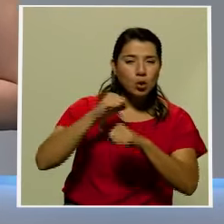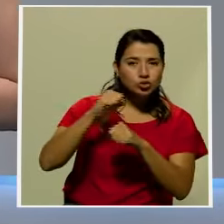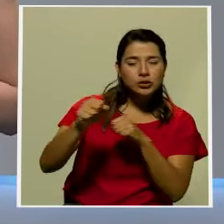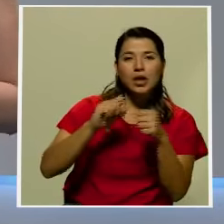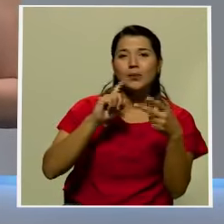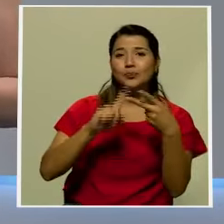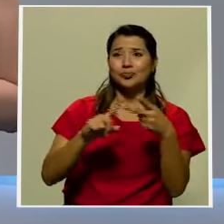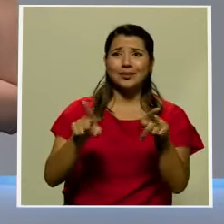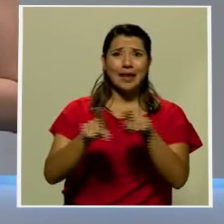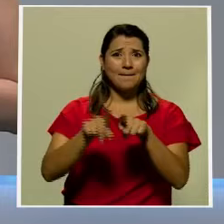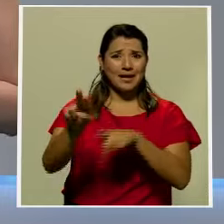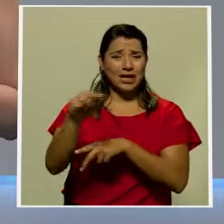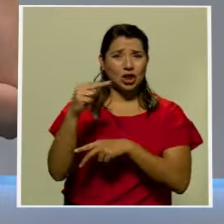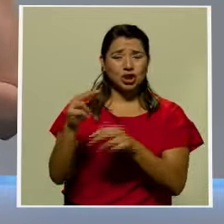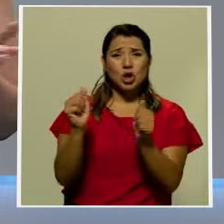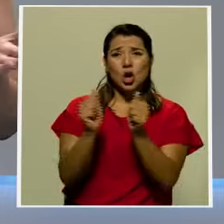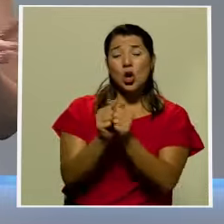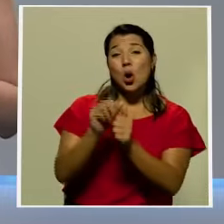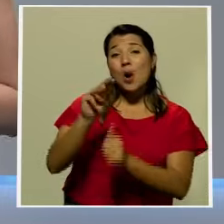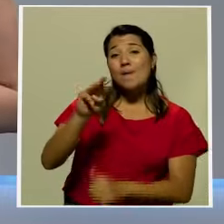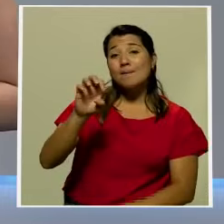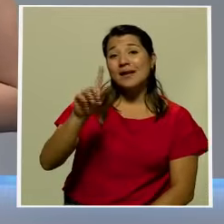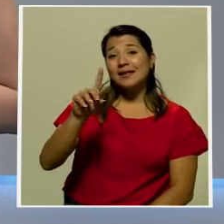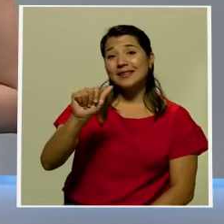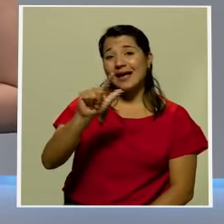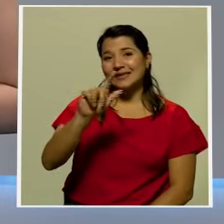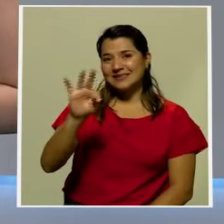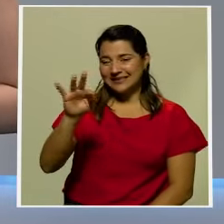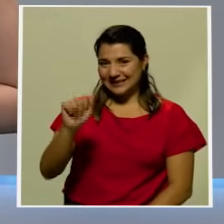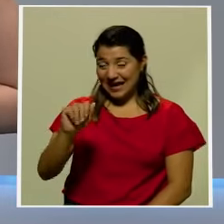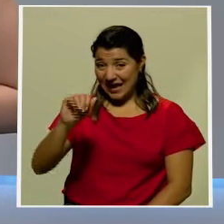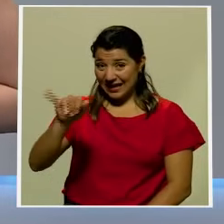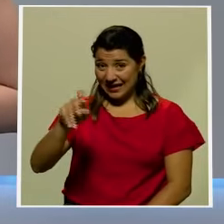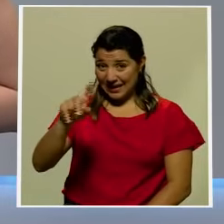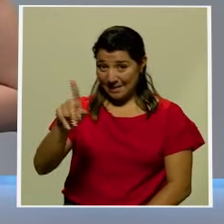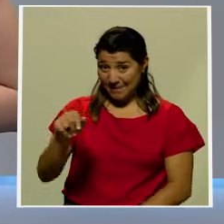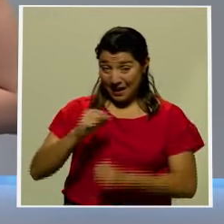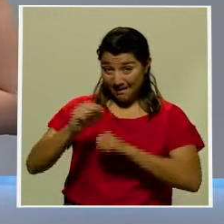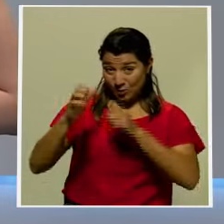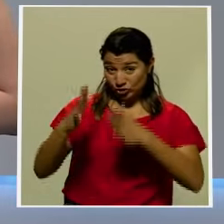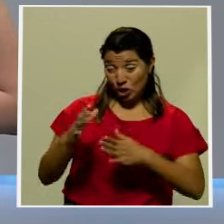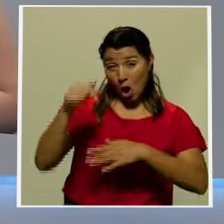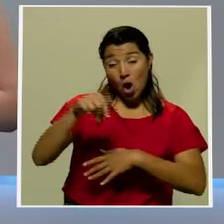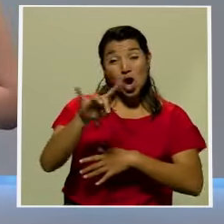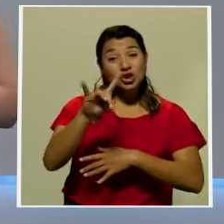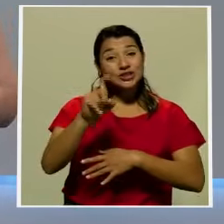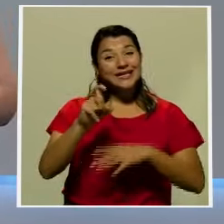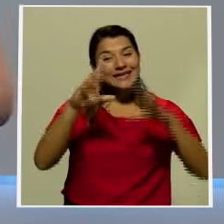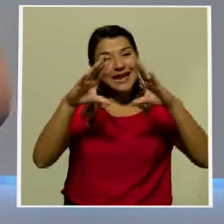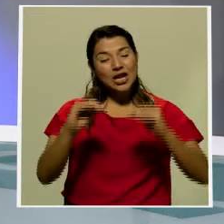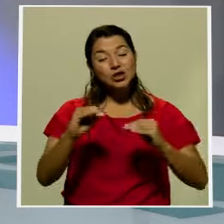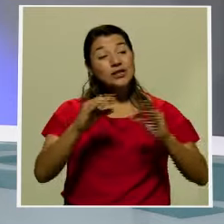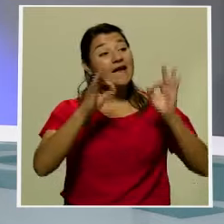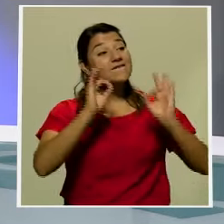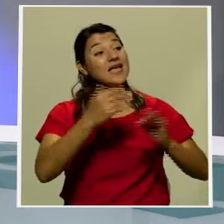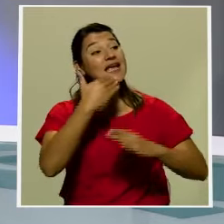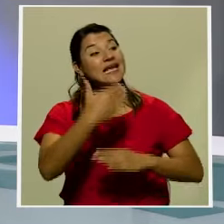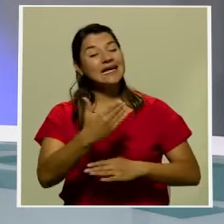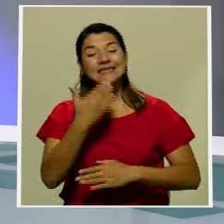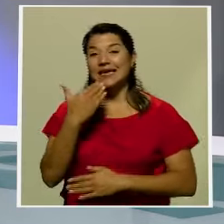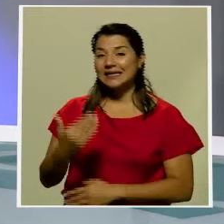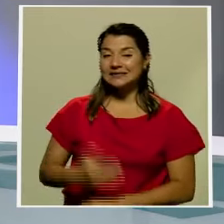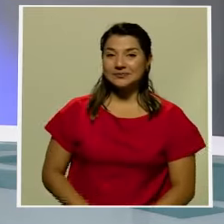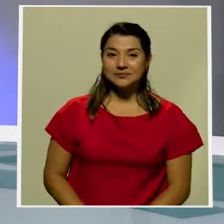es noticia con David Medallita Jiménez. Así que no se pierda Deportivas del 13 a las 8 y 30 de la noche. Muy bien, gracias. Andrea Salazar.